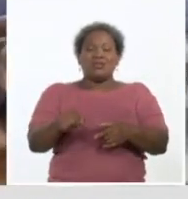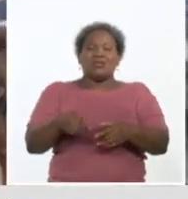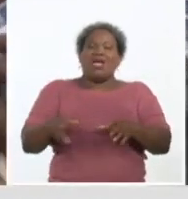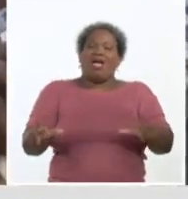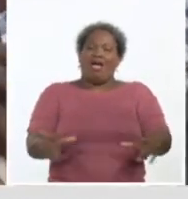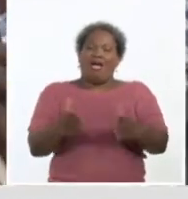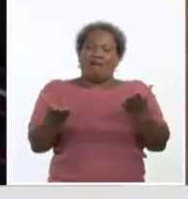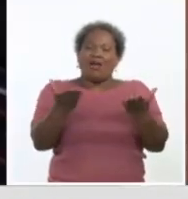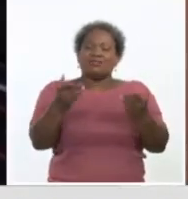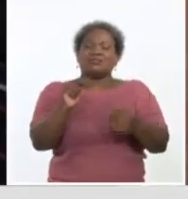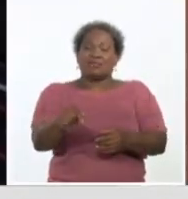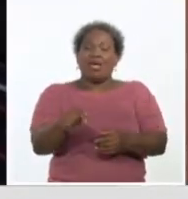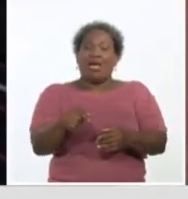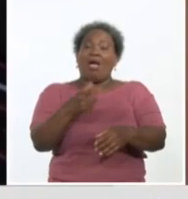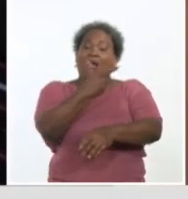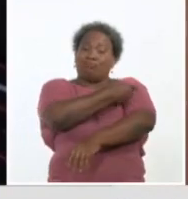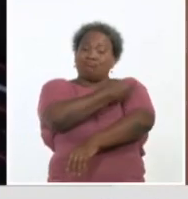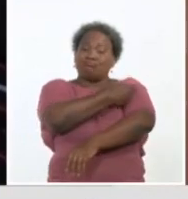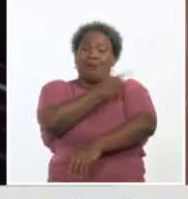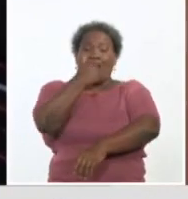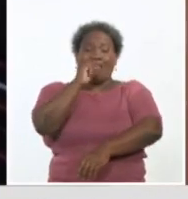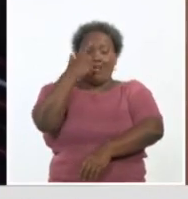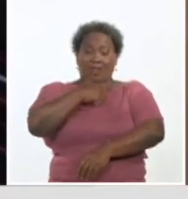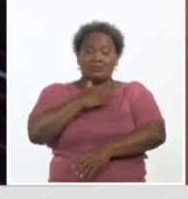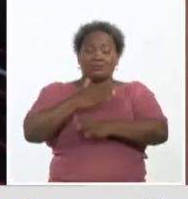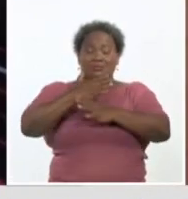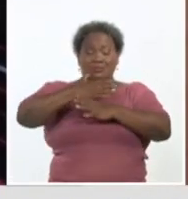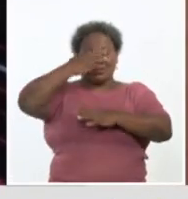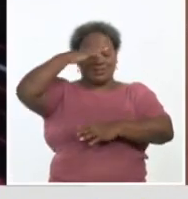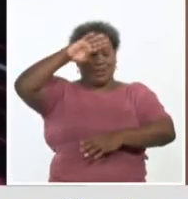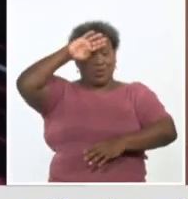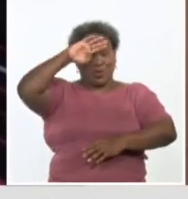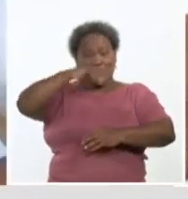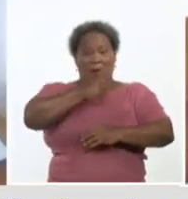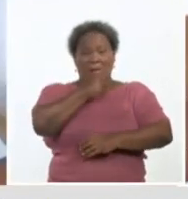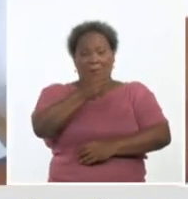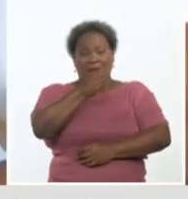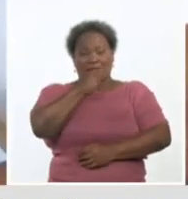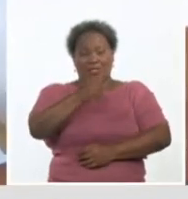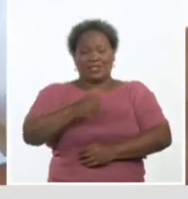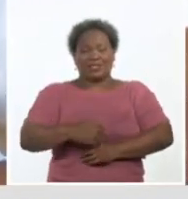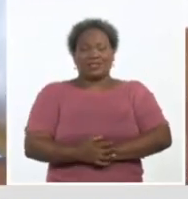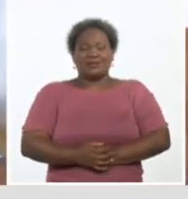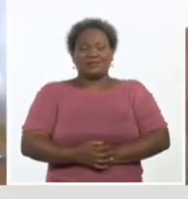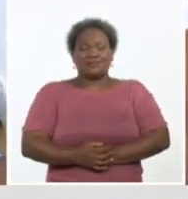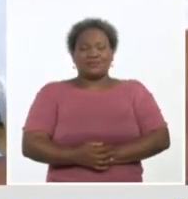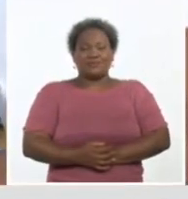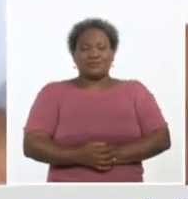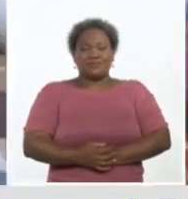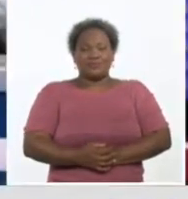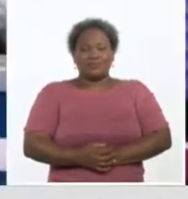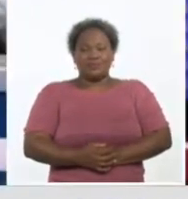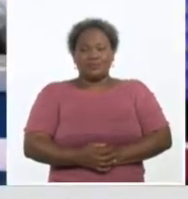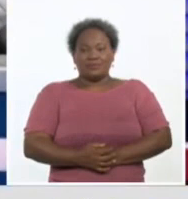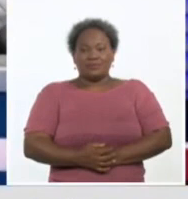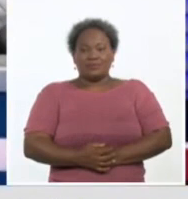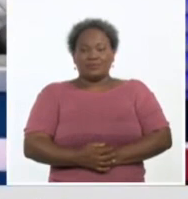COVID-19. Desde Santiago de Cuba, Rocío López Pardo, Sistema Informativo de la Televisión Cubana.